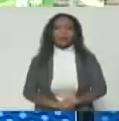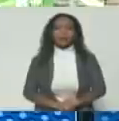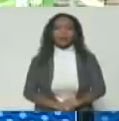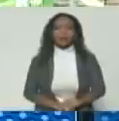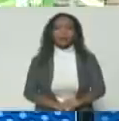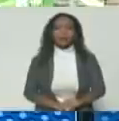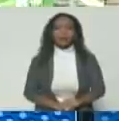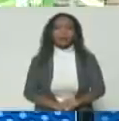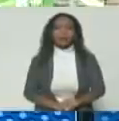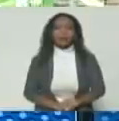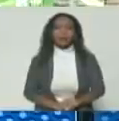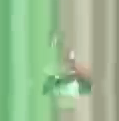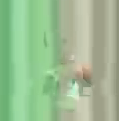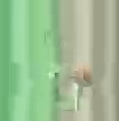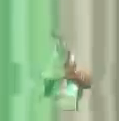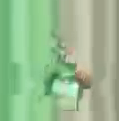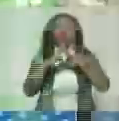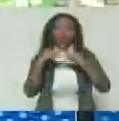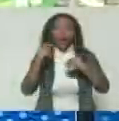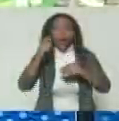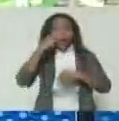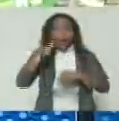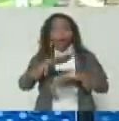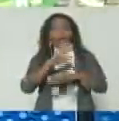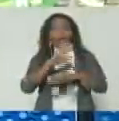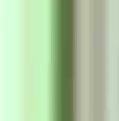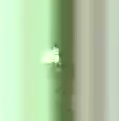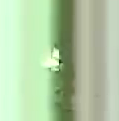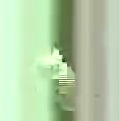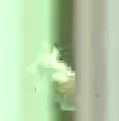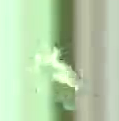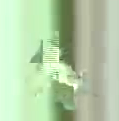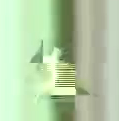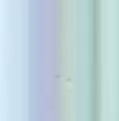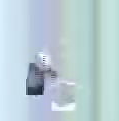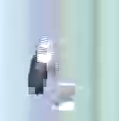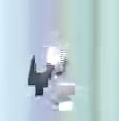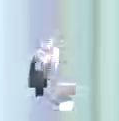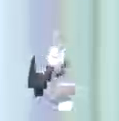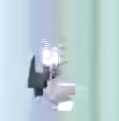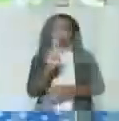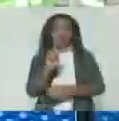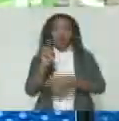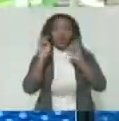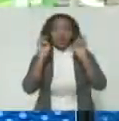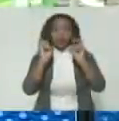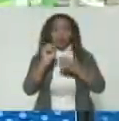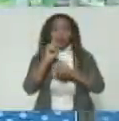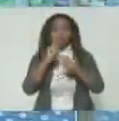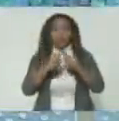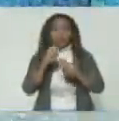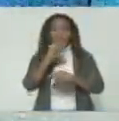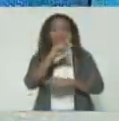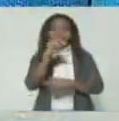Con los cuidados que toda la población está teniendo, llevamos otros 22 casos por 100 mil.